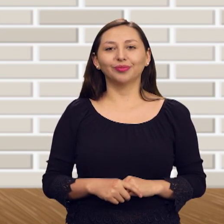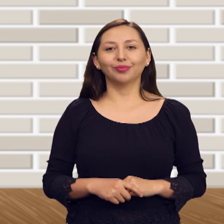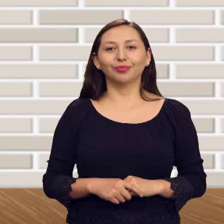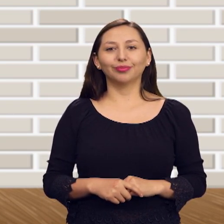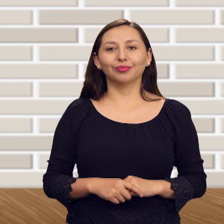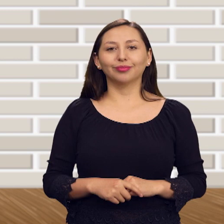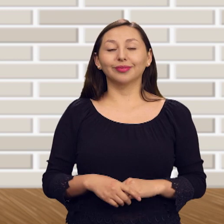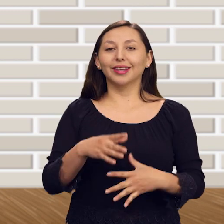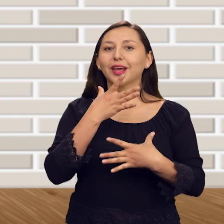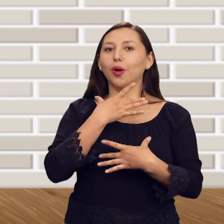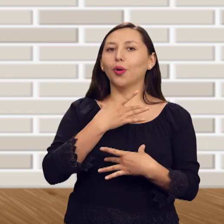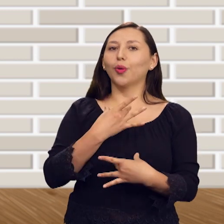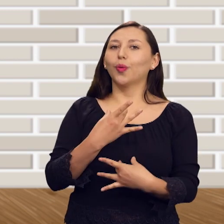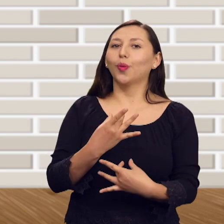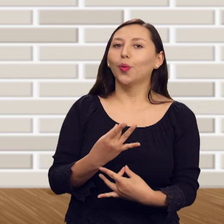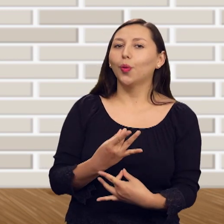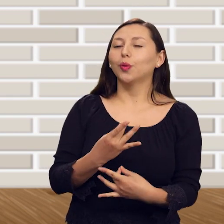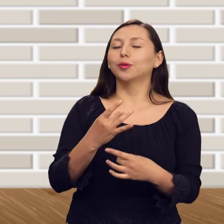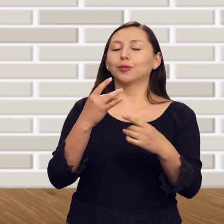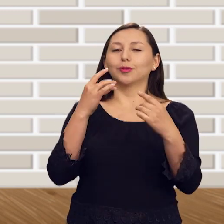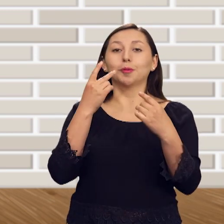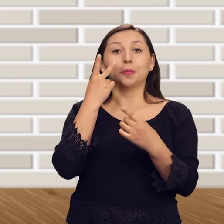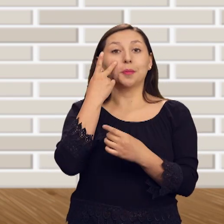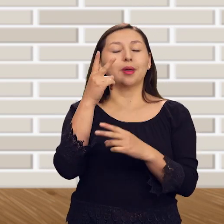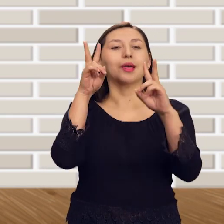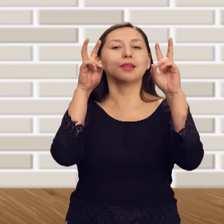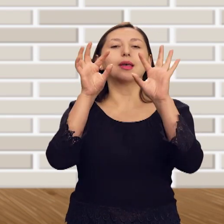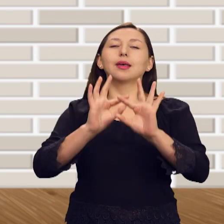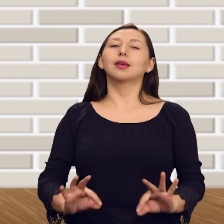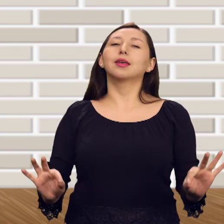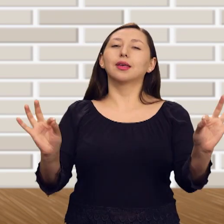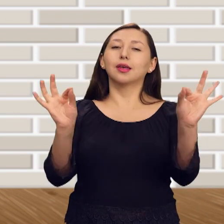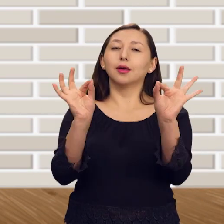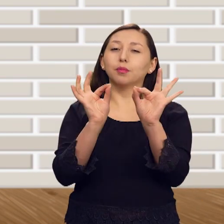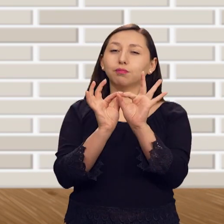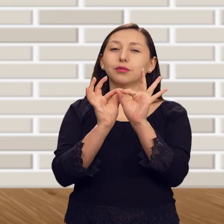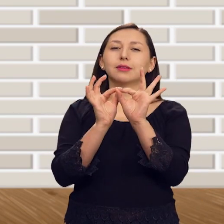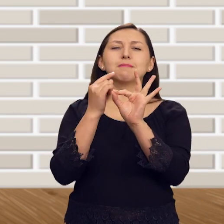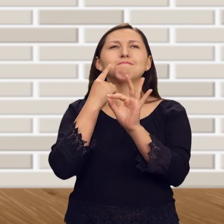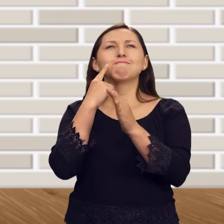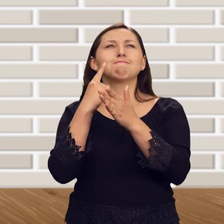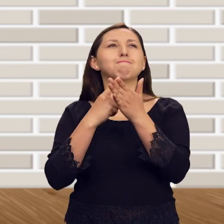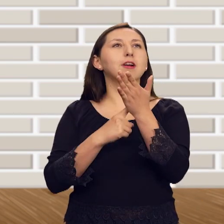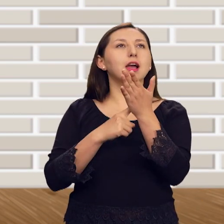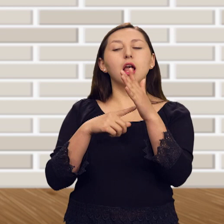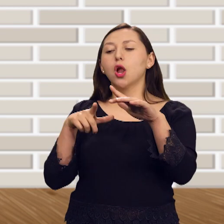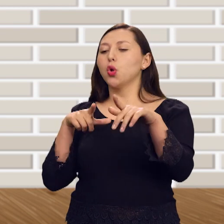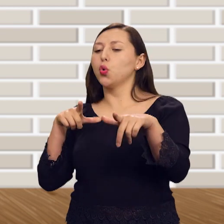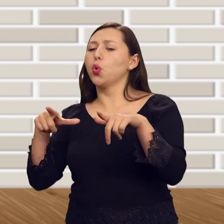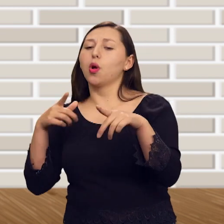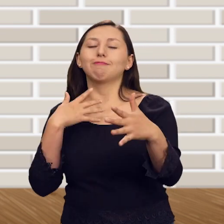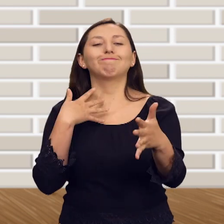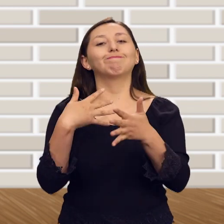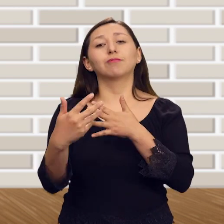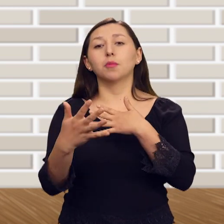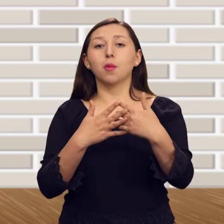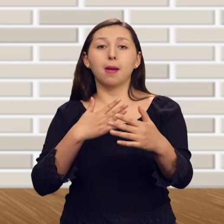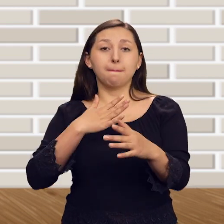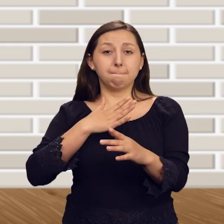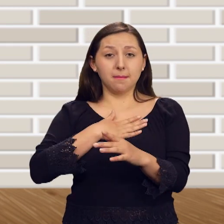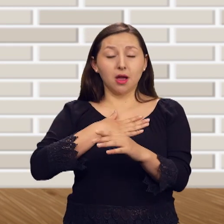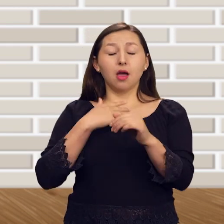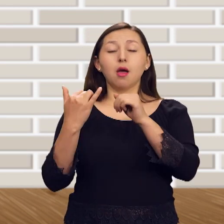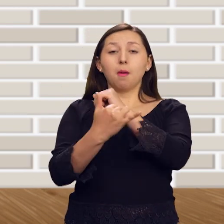¡Qué gusto que estén tratando este tema! Es importante hacerlo en todos los espacios. En mi país,